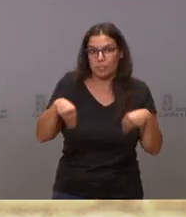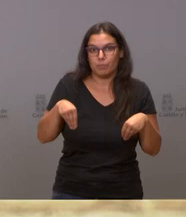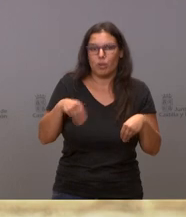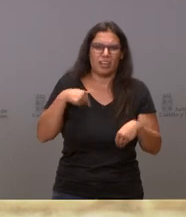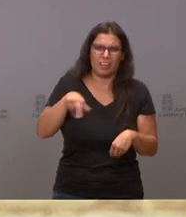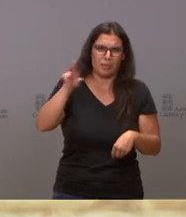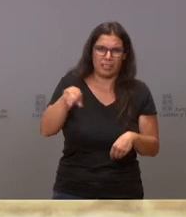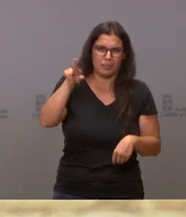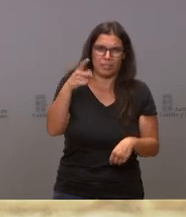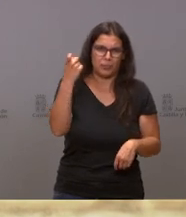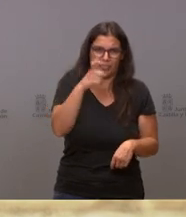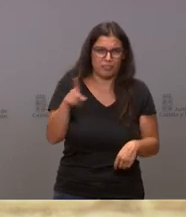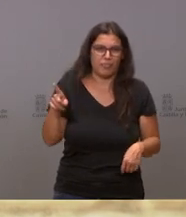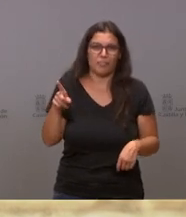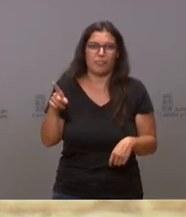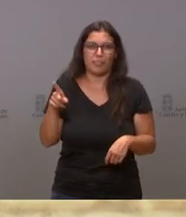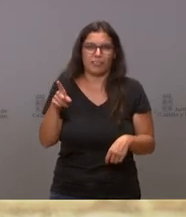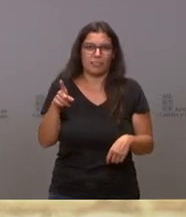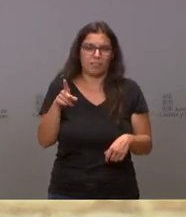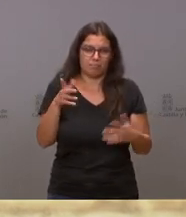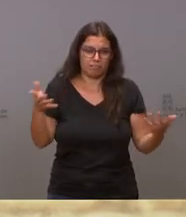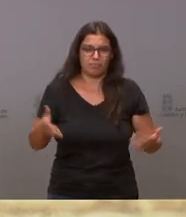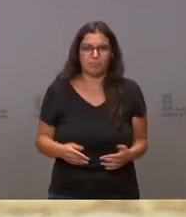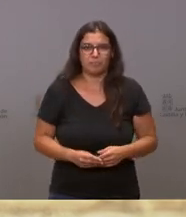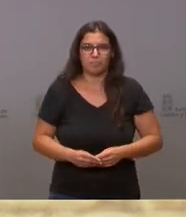voy a reiterar por obvios y evidentes.